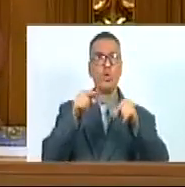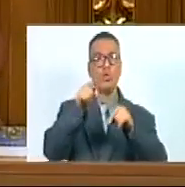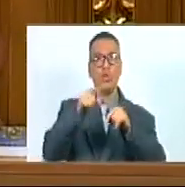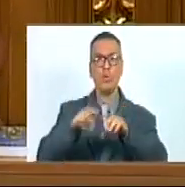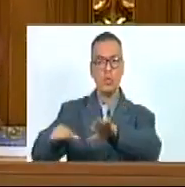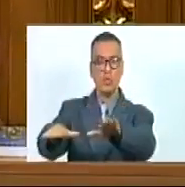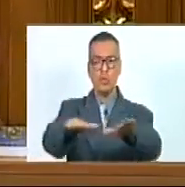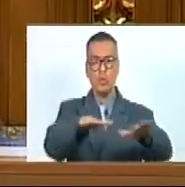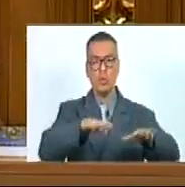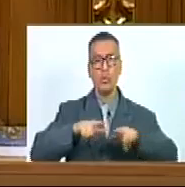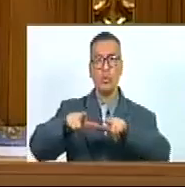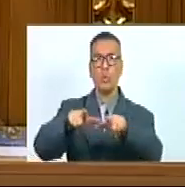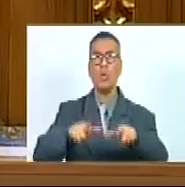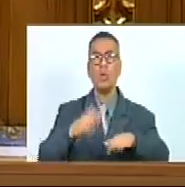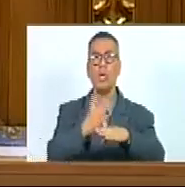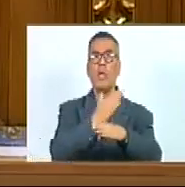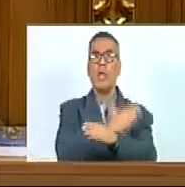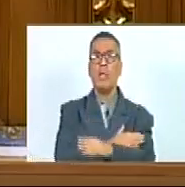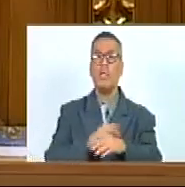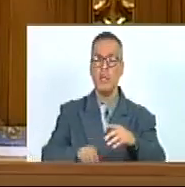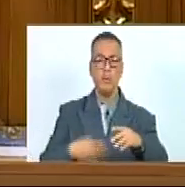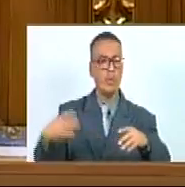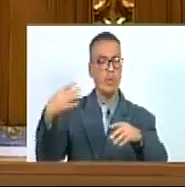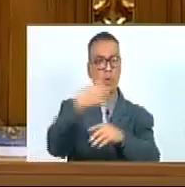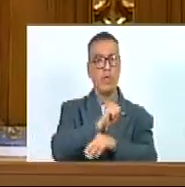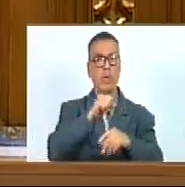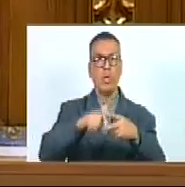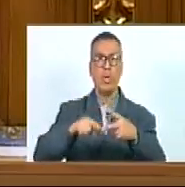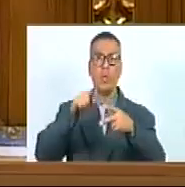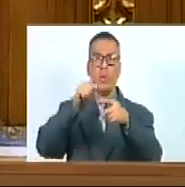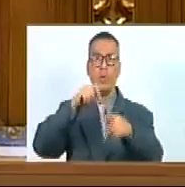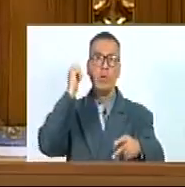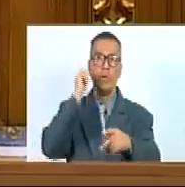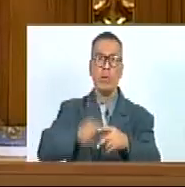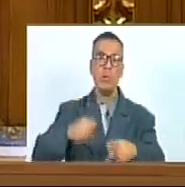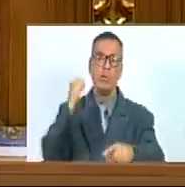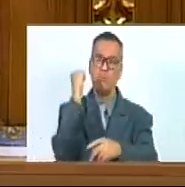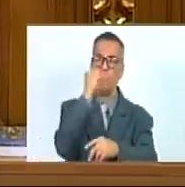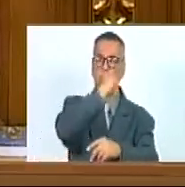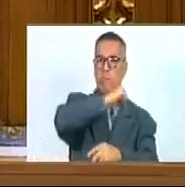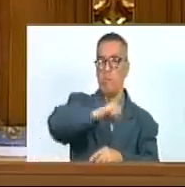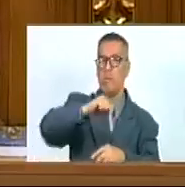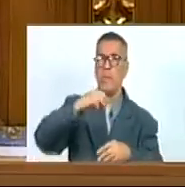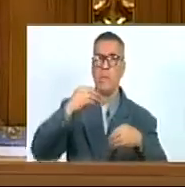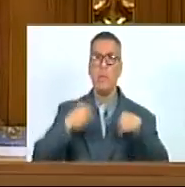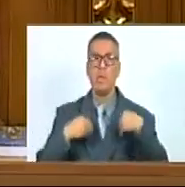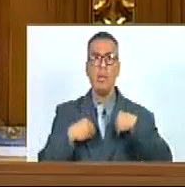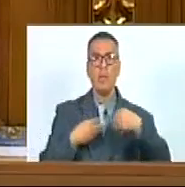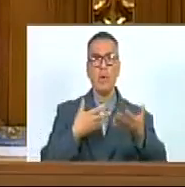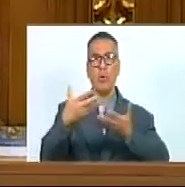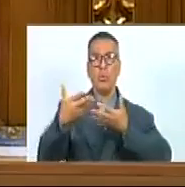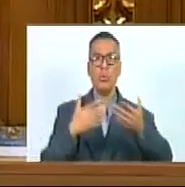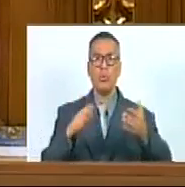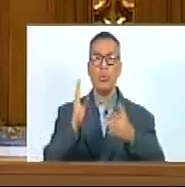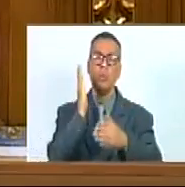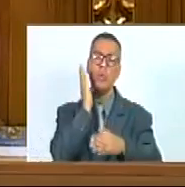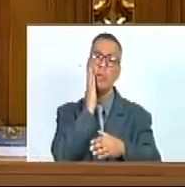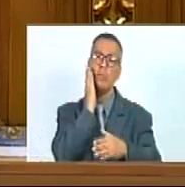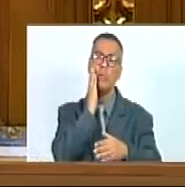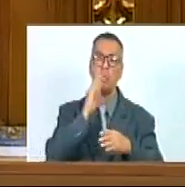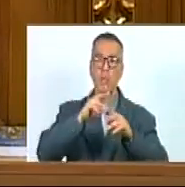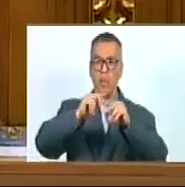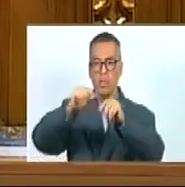su suelo sagrado Antes de ser conquistados Colonizados Los asesinados Vivían en armonía Con la madre tierra